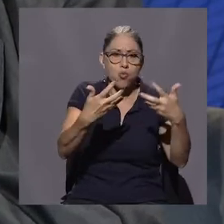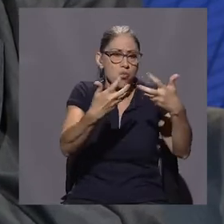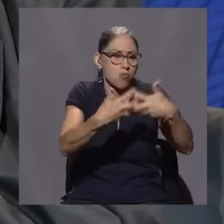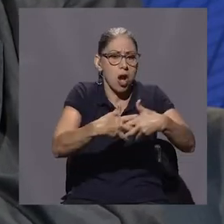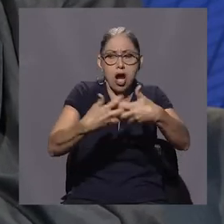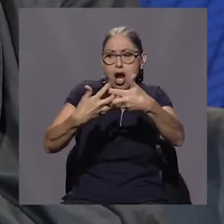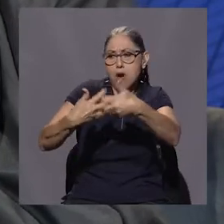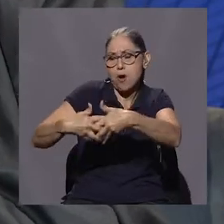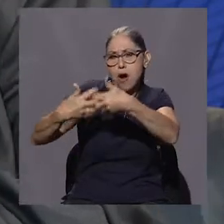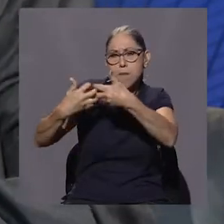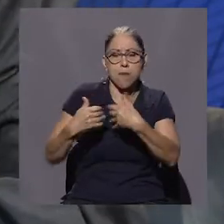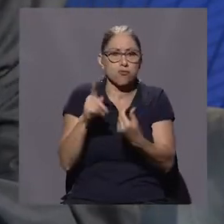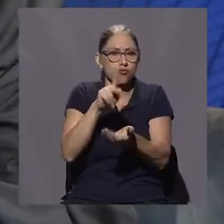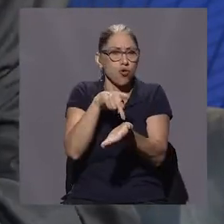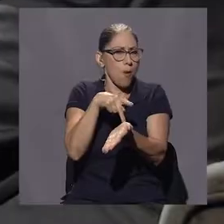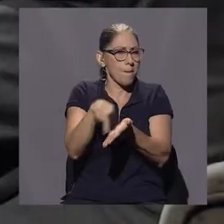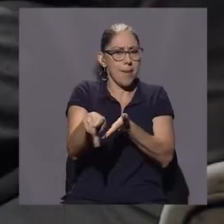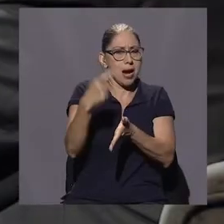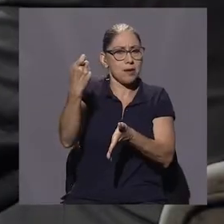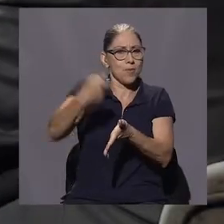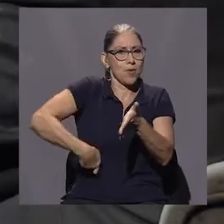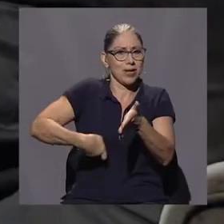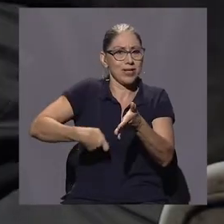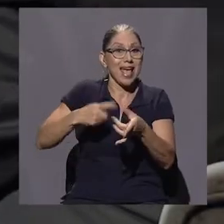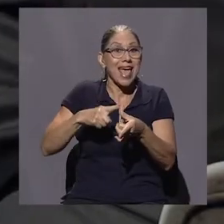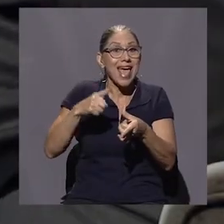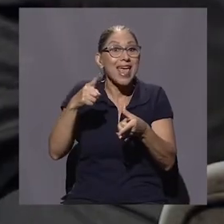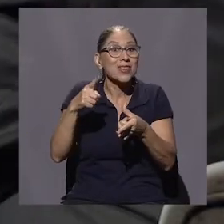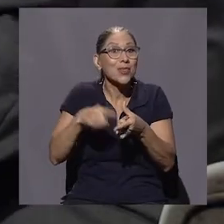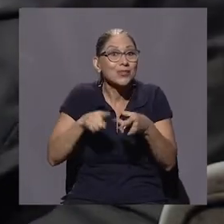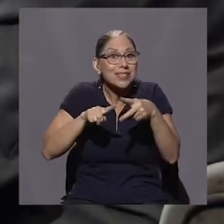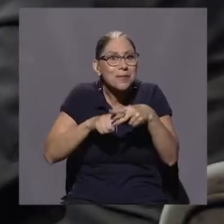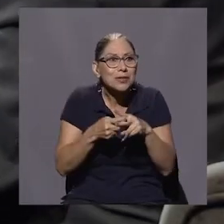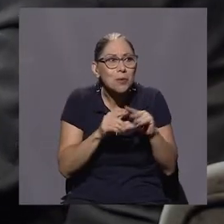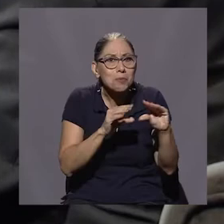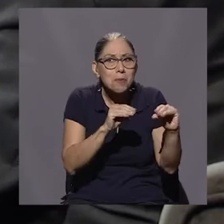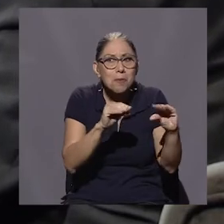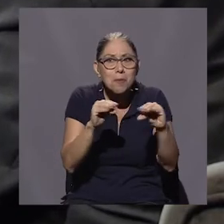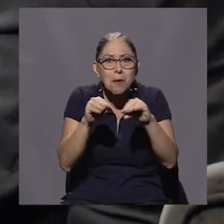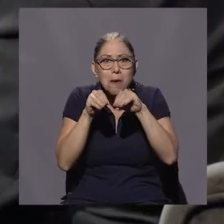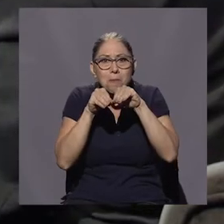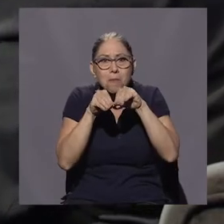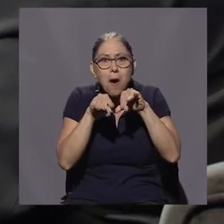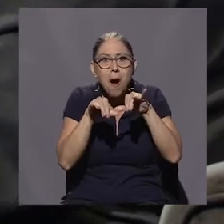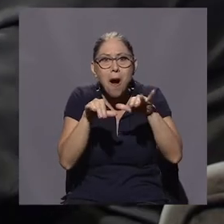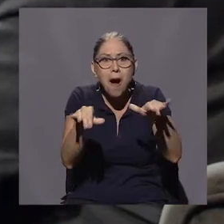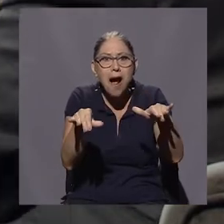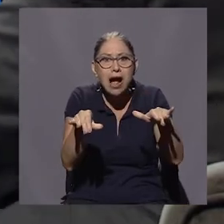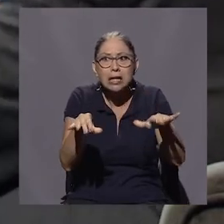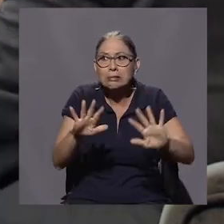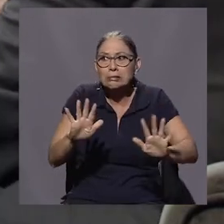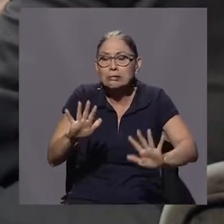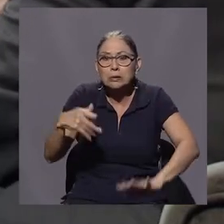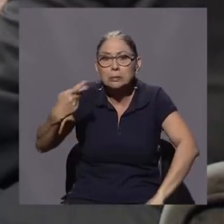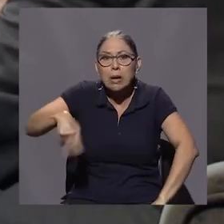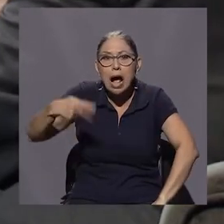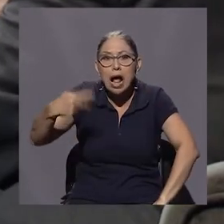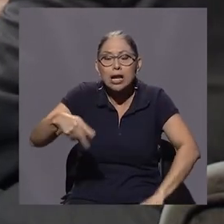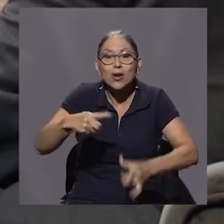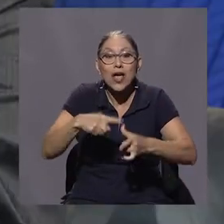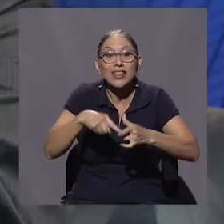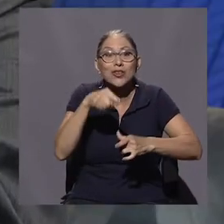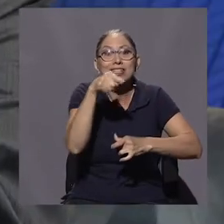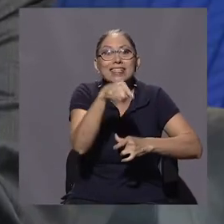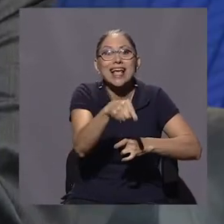de la hacienda pública y alguien empezó a hacer algo de ruido que los ponía en peligro, entonces volcaron los